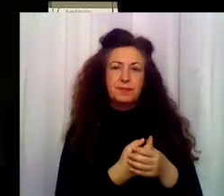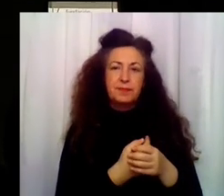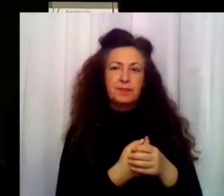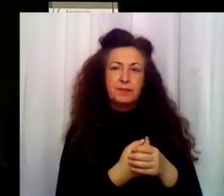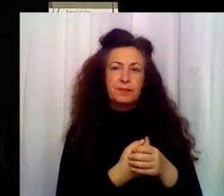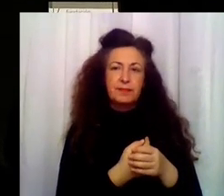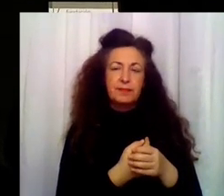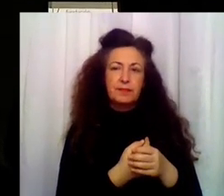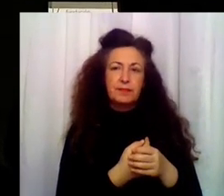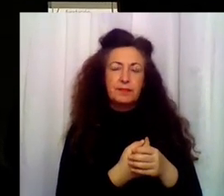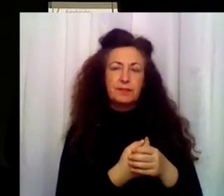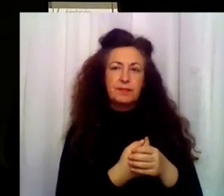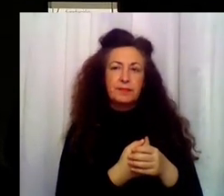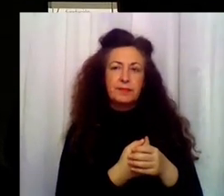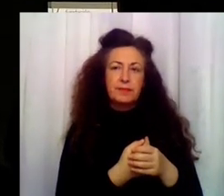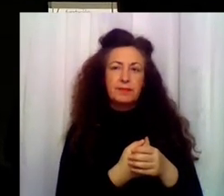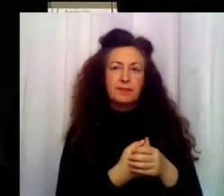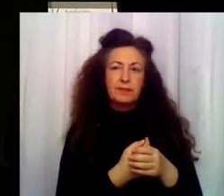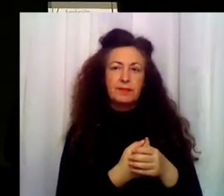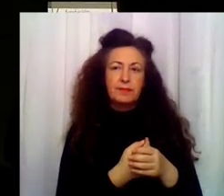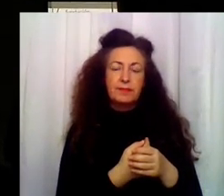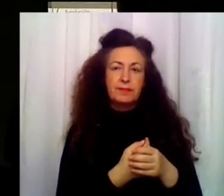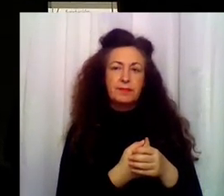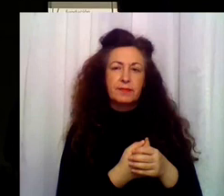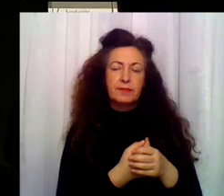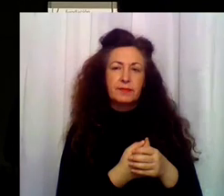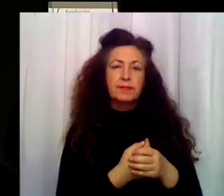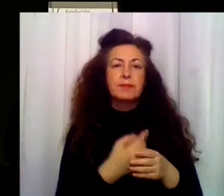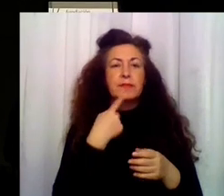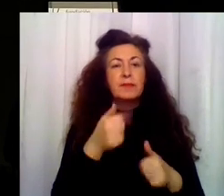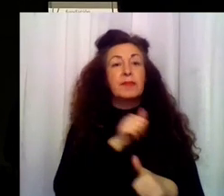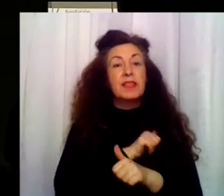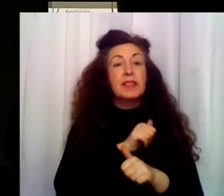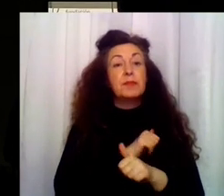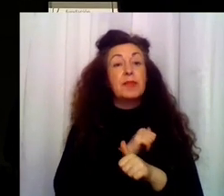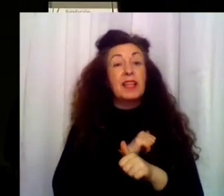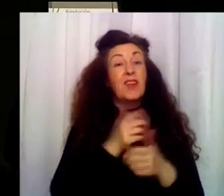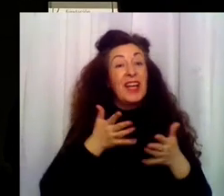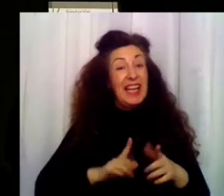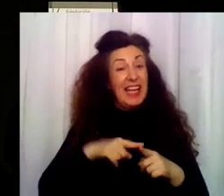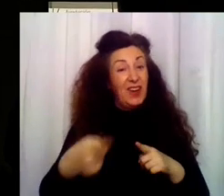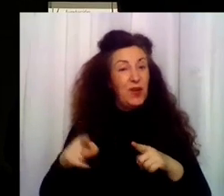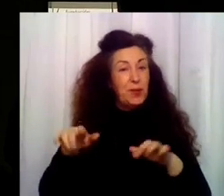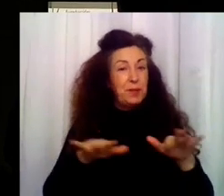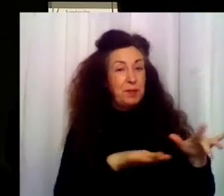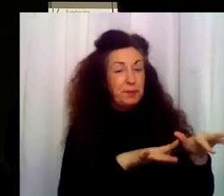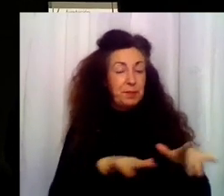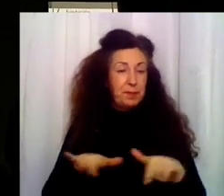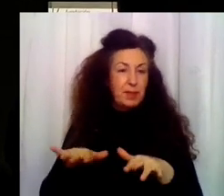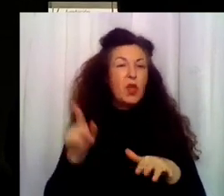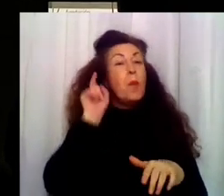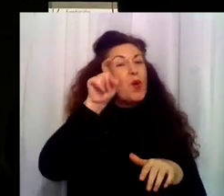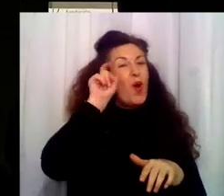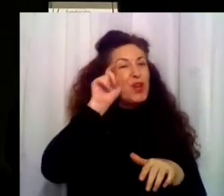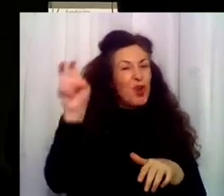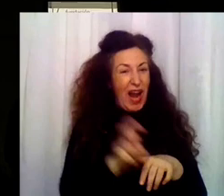ya, ¿eh? Vale ya, vale ya. Por favor, Esmeralda está esperando. Le he pedido que afinar al piano y he pensado que podría venir a dar algunas clases. ¿Pero qué quiere de